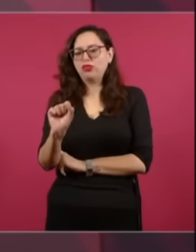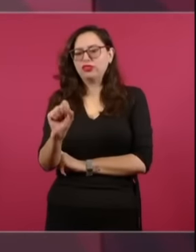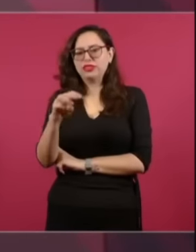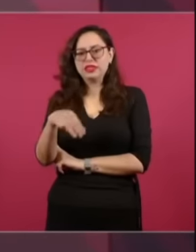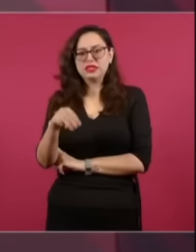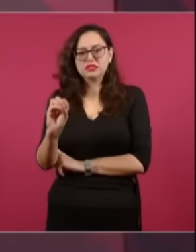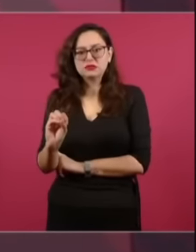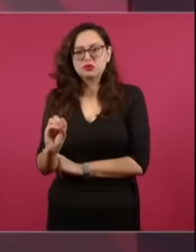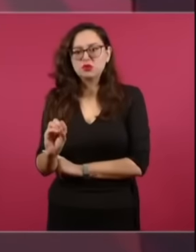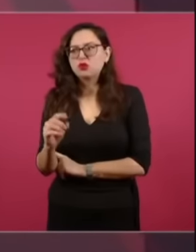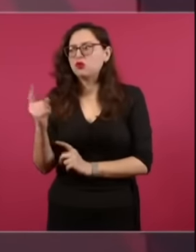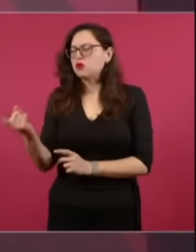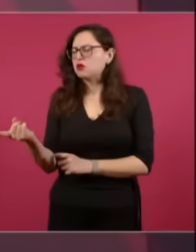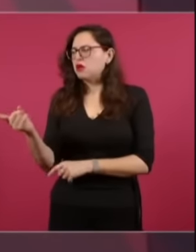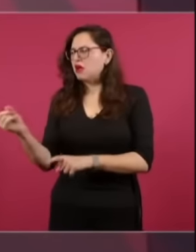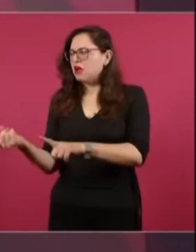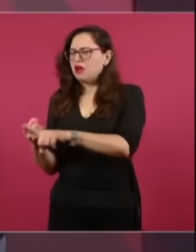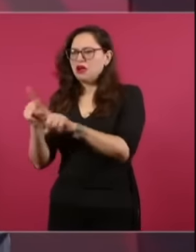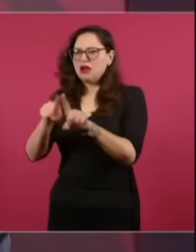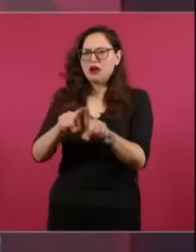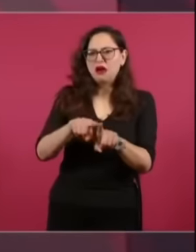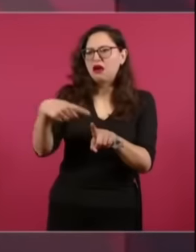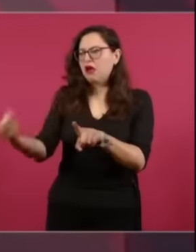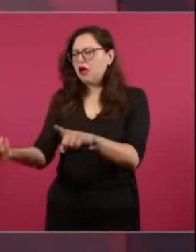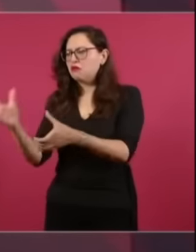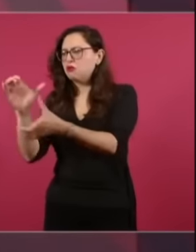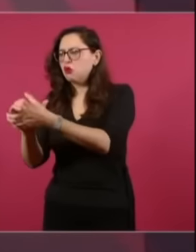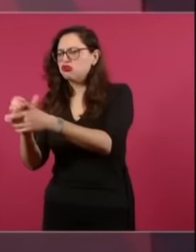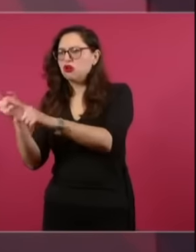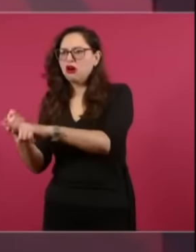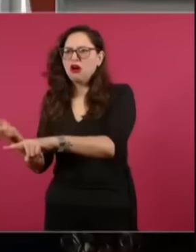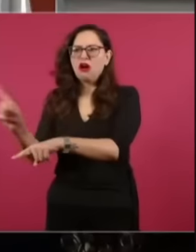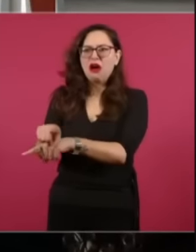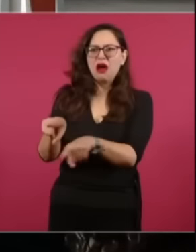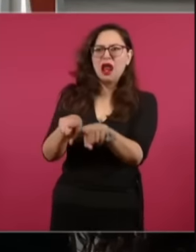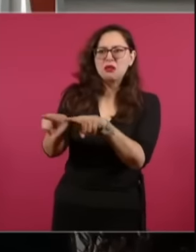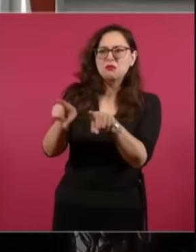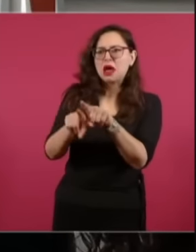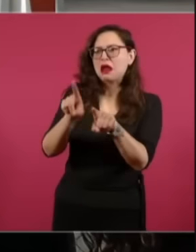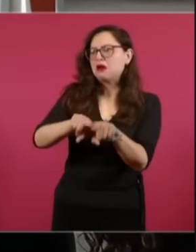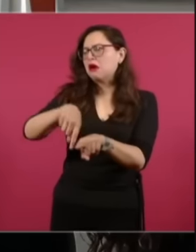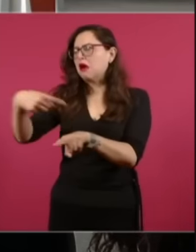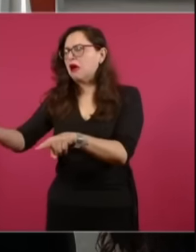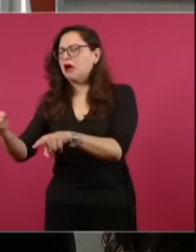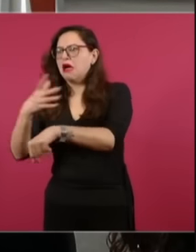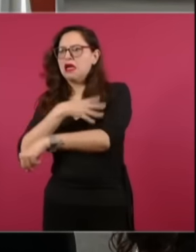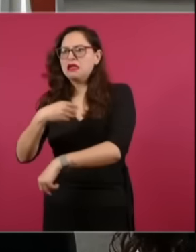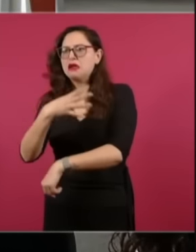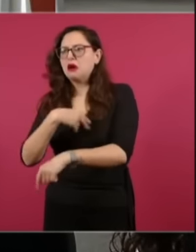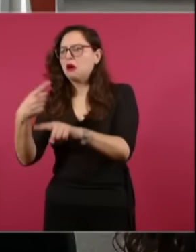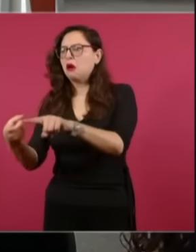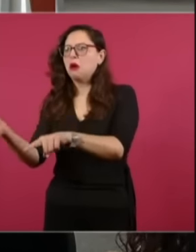Trabajan esposas, hermanos, hijos, sobrinos, papás,